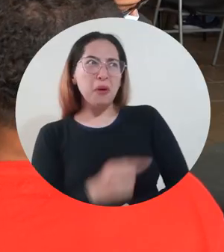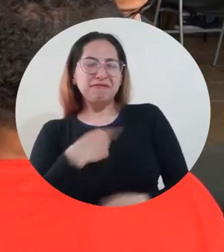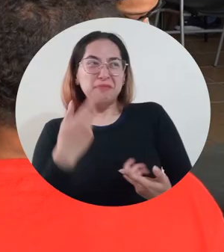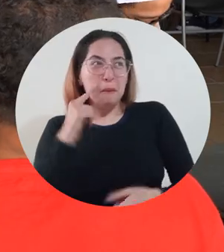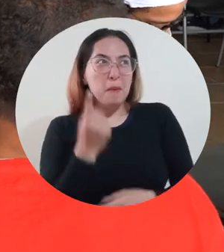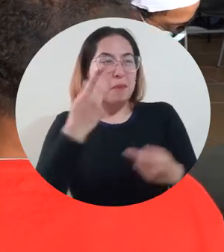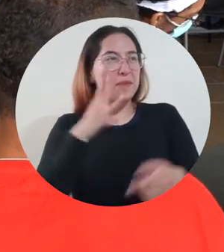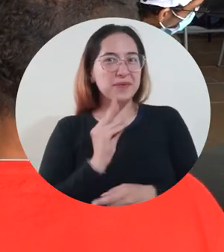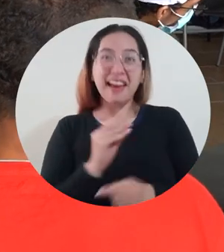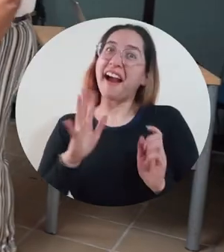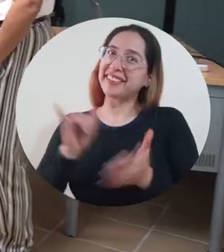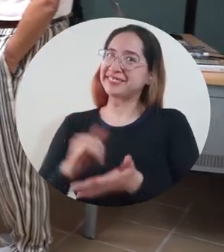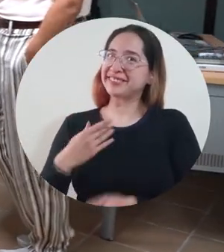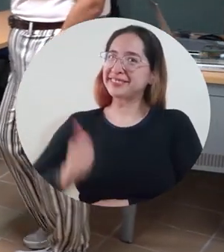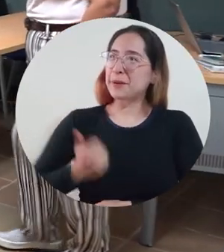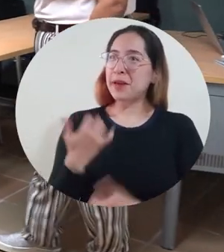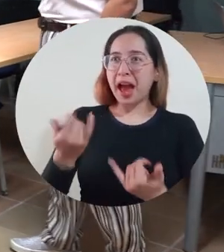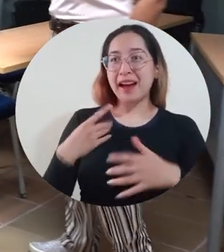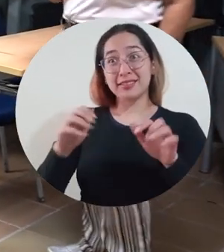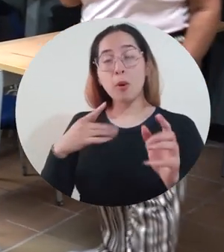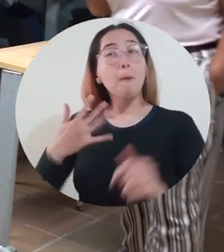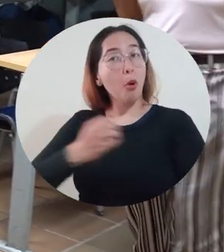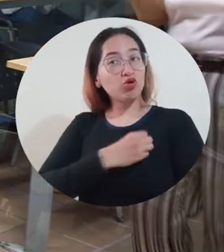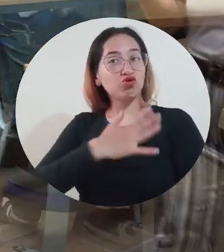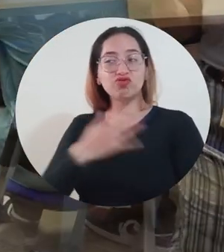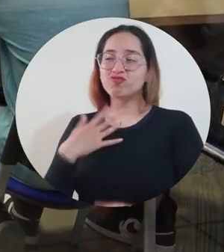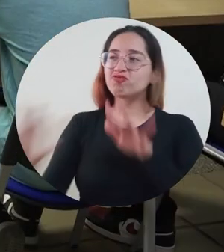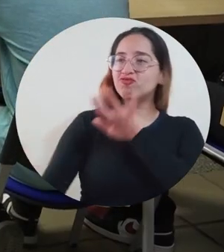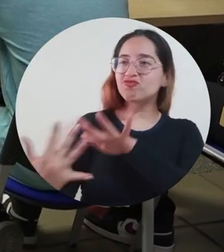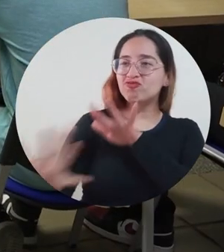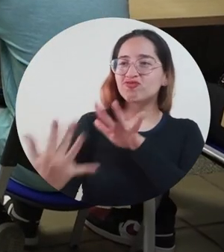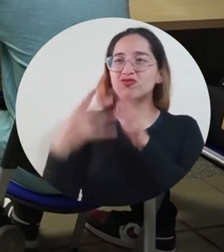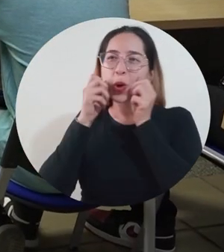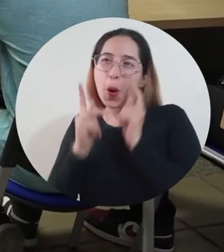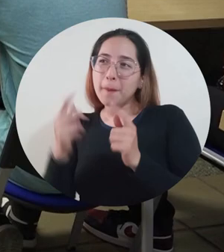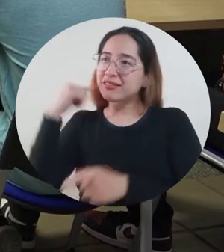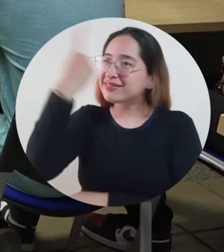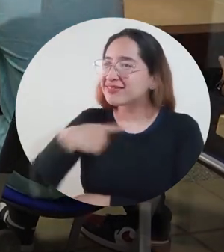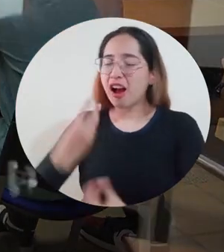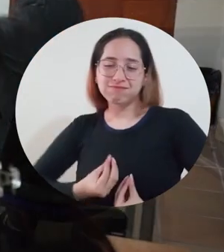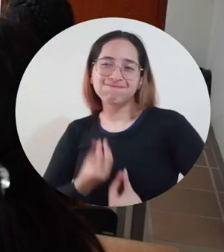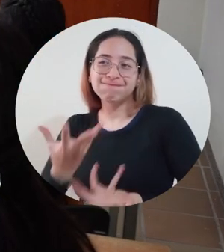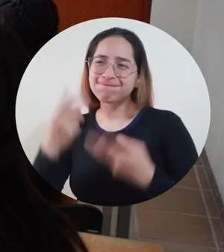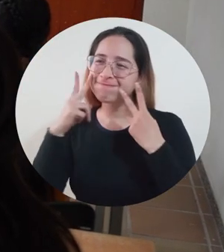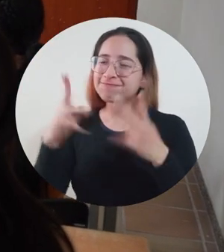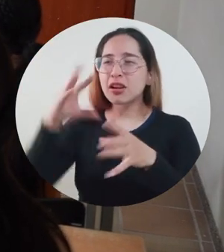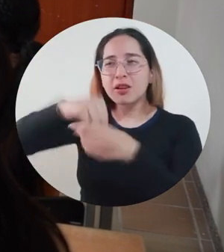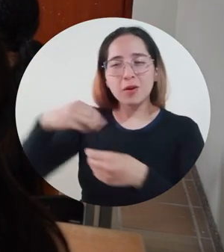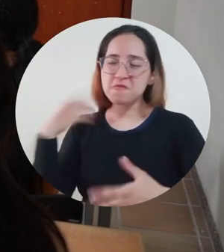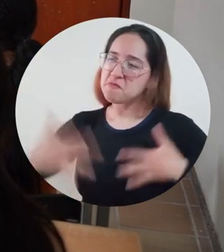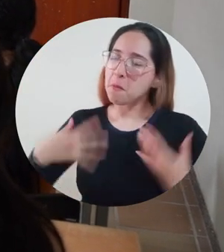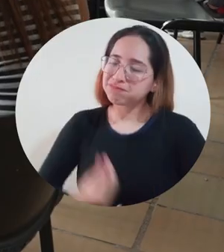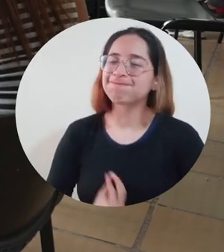Esta nueva experiencia se convirtió en la oportunidad de estrechar el contacto humano, de percibir las emociones y expresiones de los estudiantes